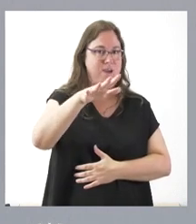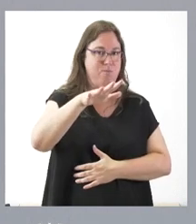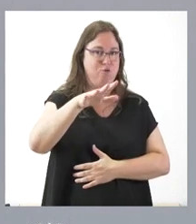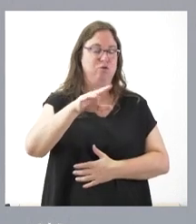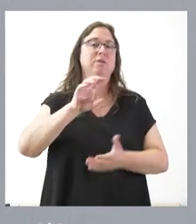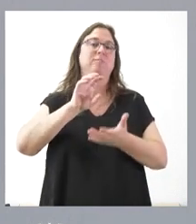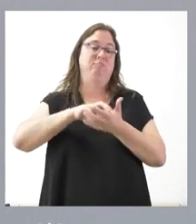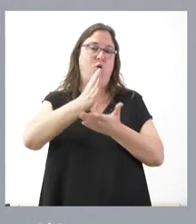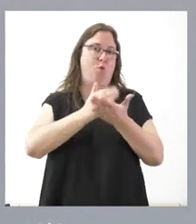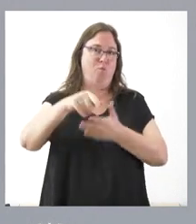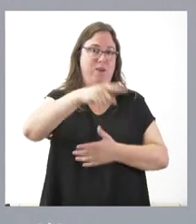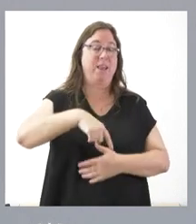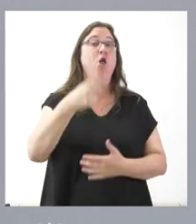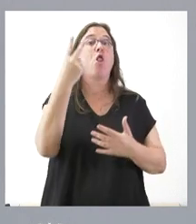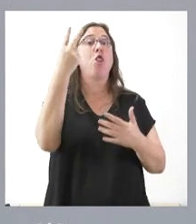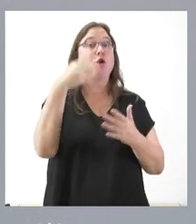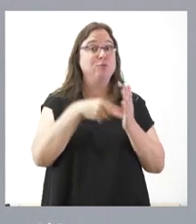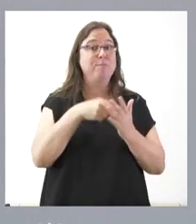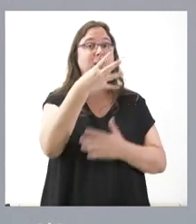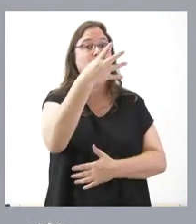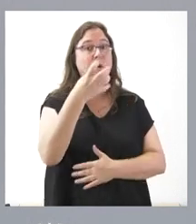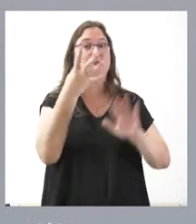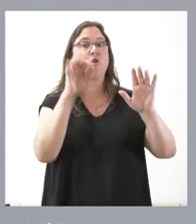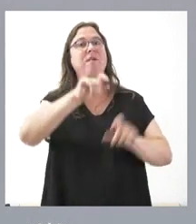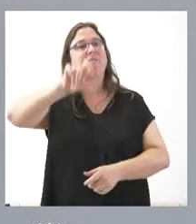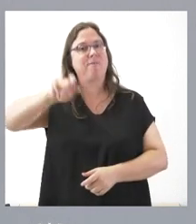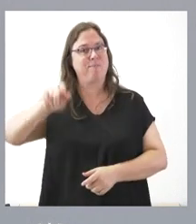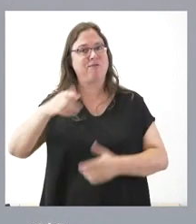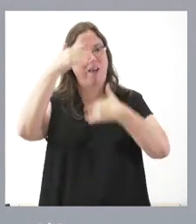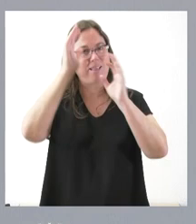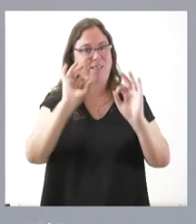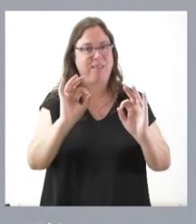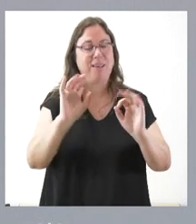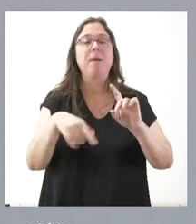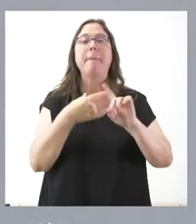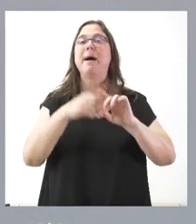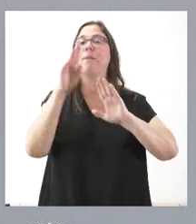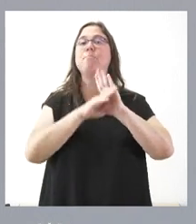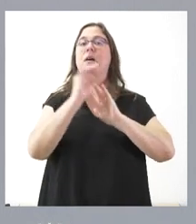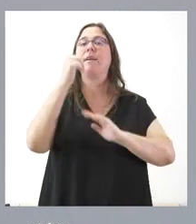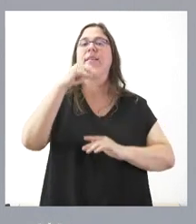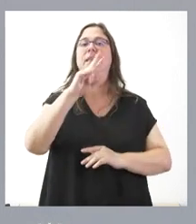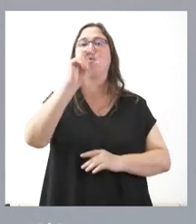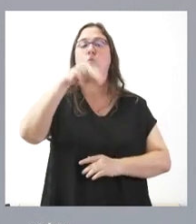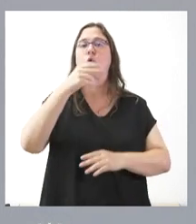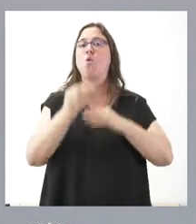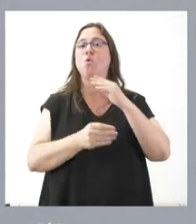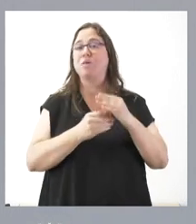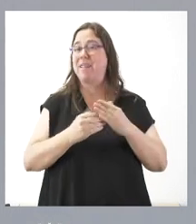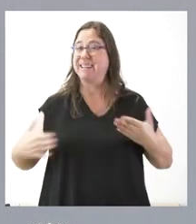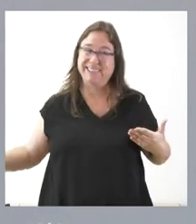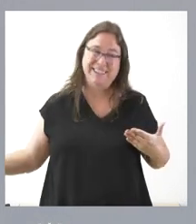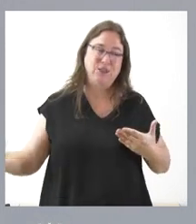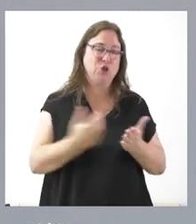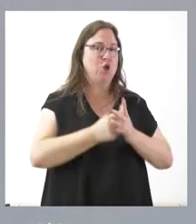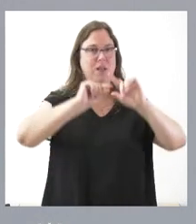comunidad, 2.490 personas atendidas y el programa Intecum se desarrolla en todas las